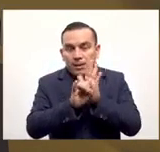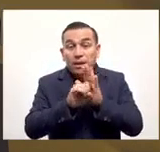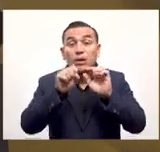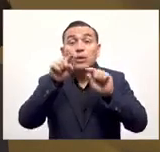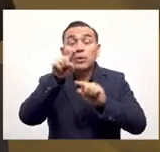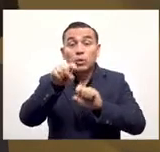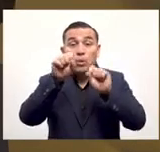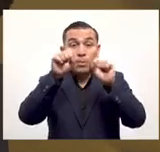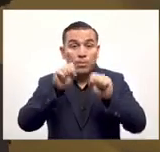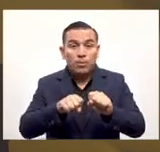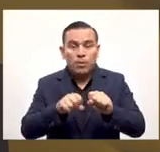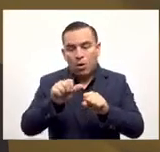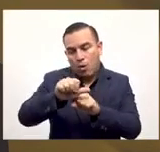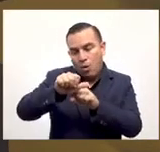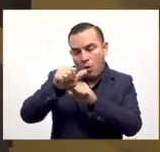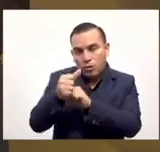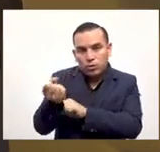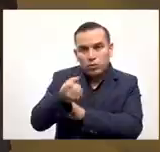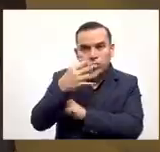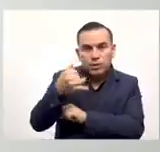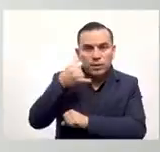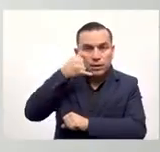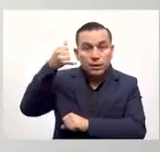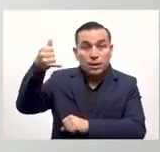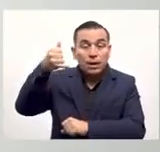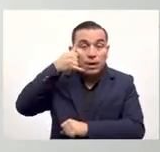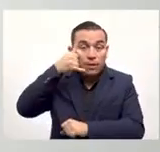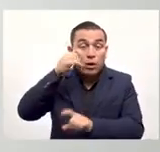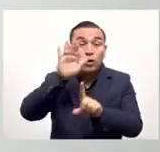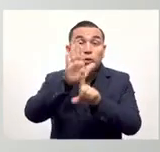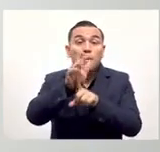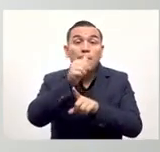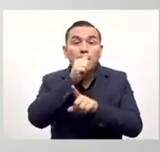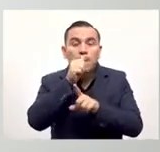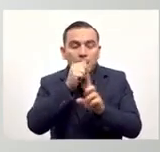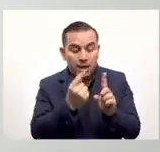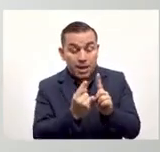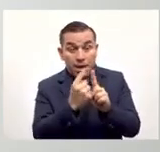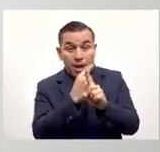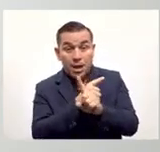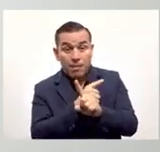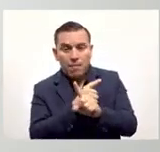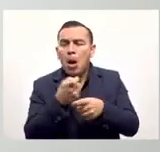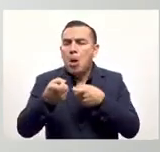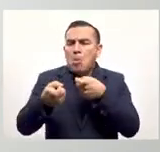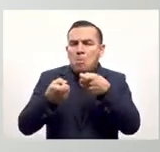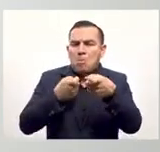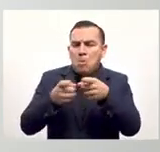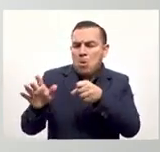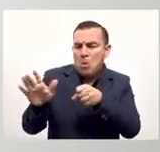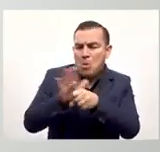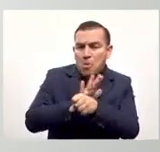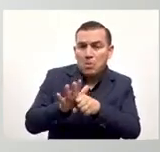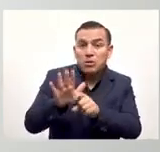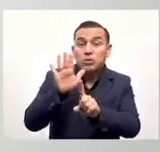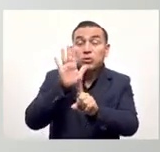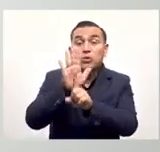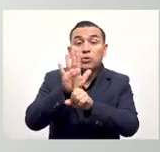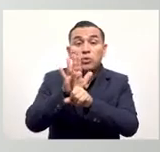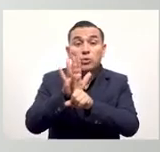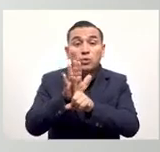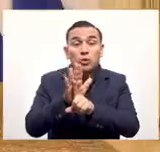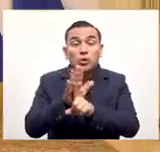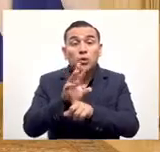Instagram usted fácilmente agarra otro teléfono y con su clave cambia la clave e inmediatamente tiene control de